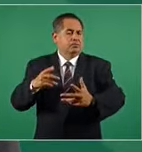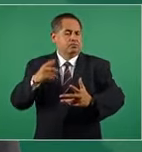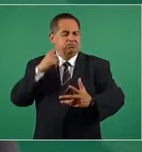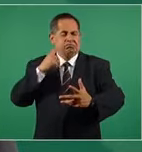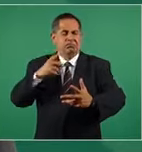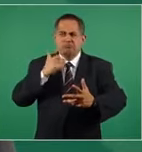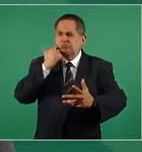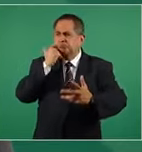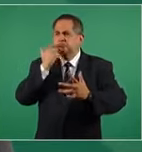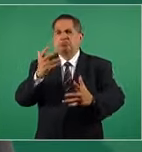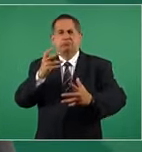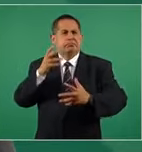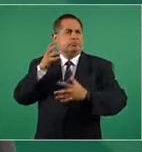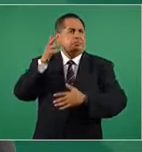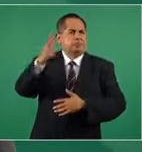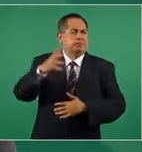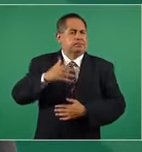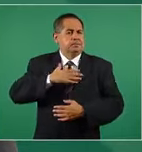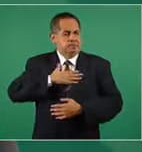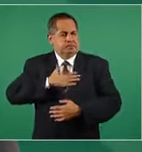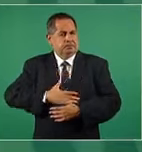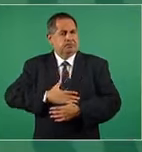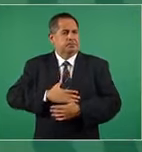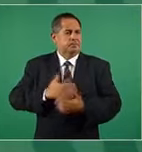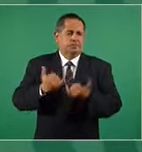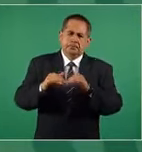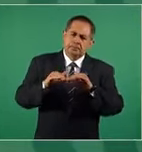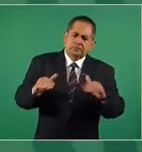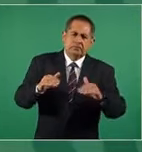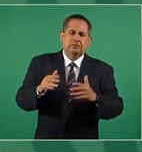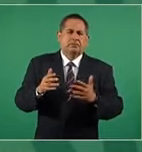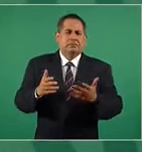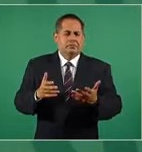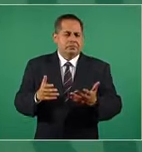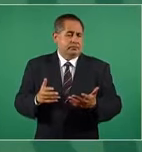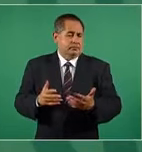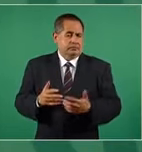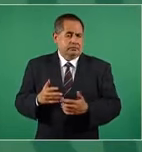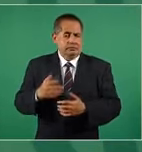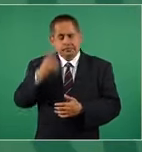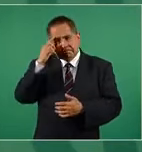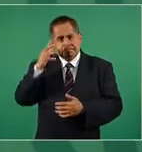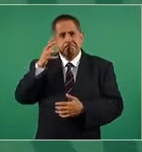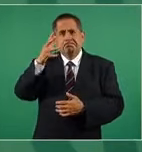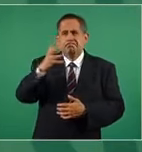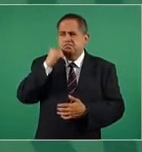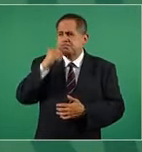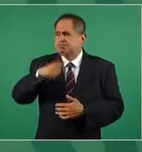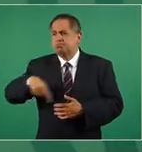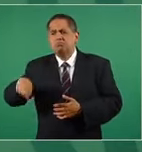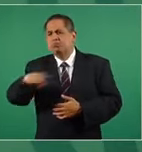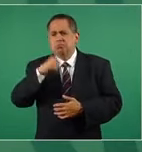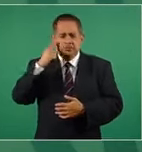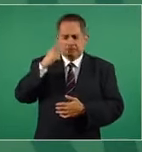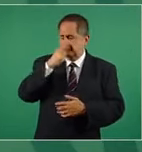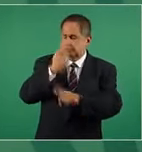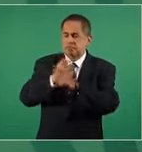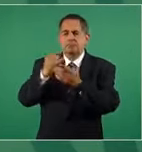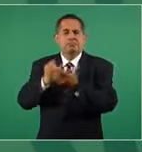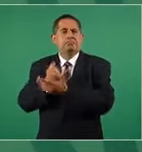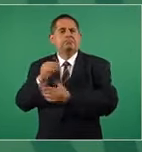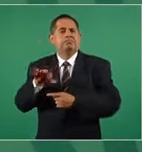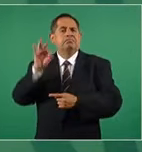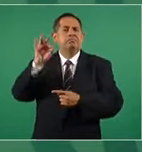búsqueda de la justicia, en la búsqueda de la democracia, en la